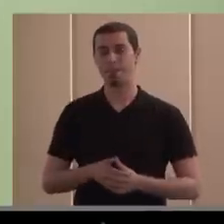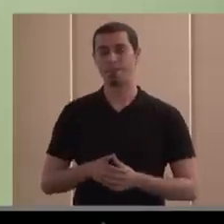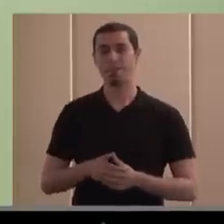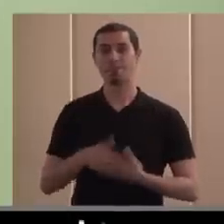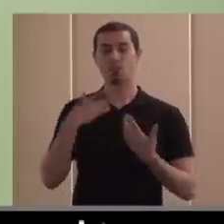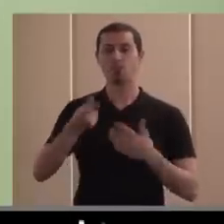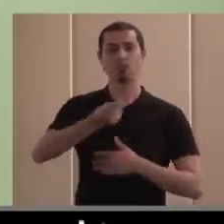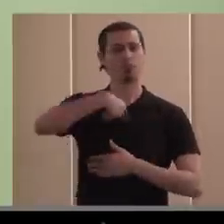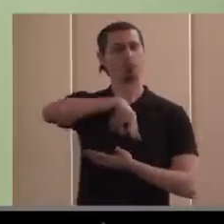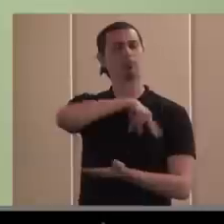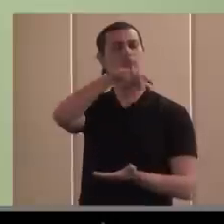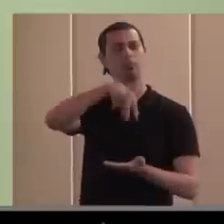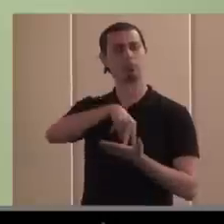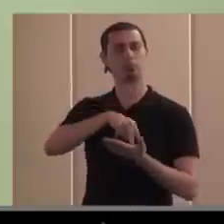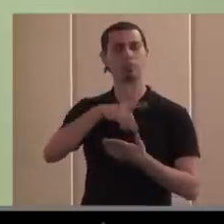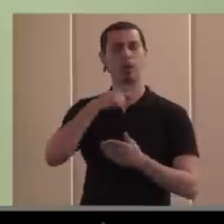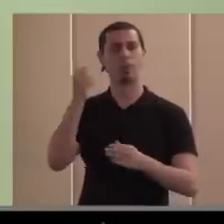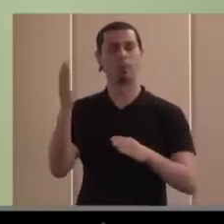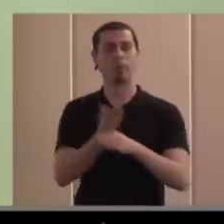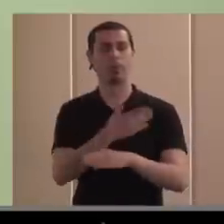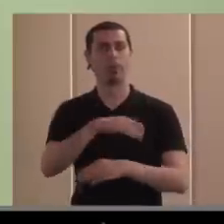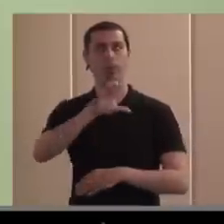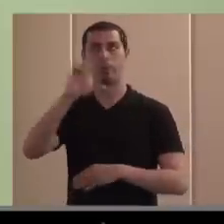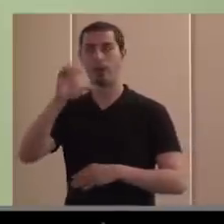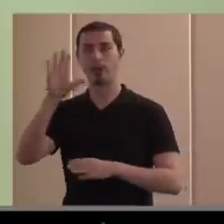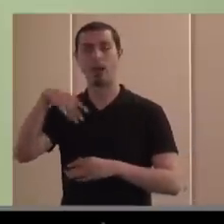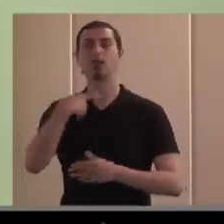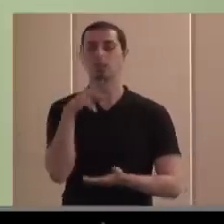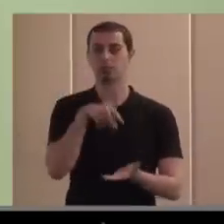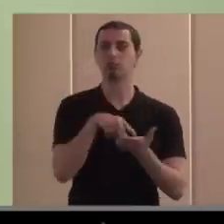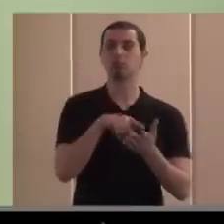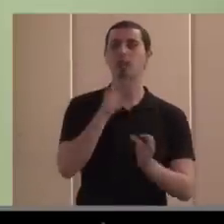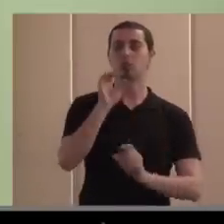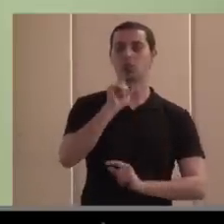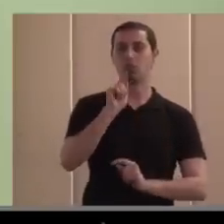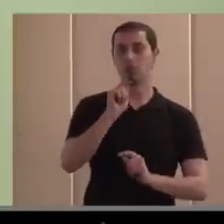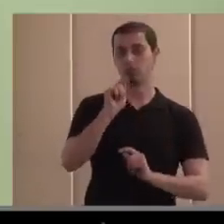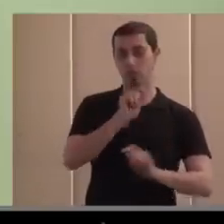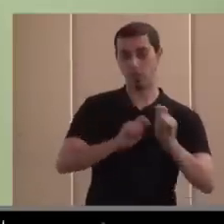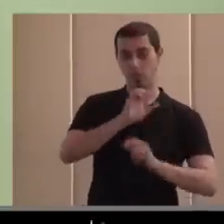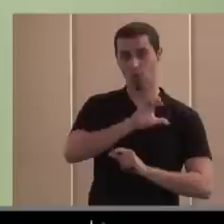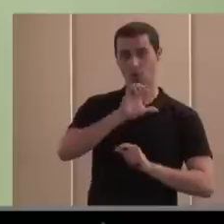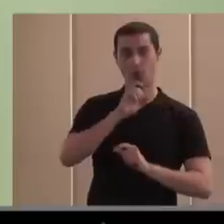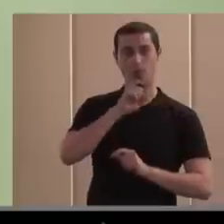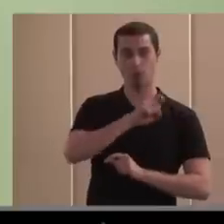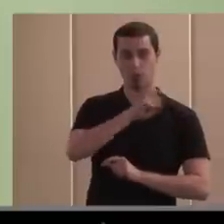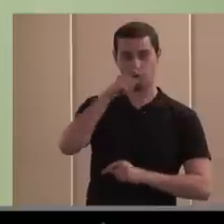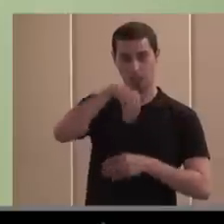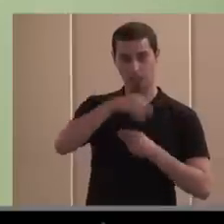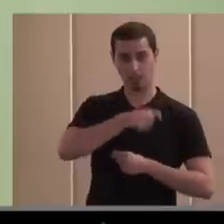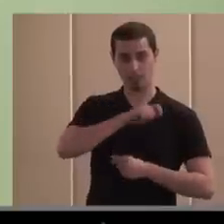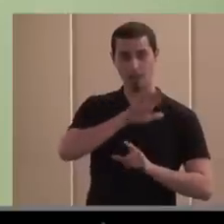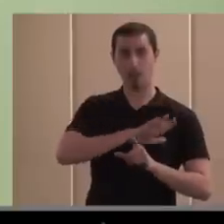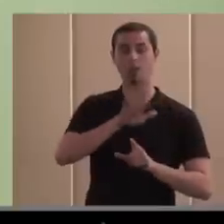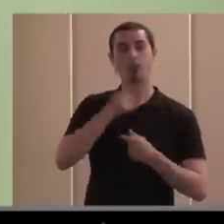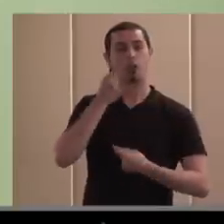estamos también en la sociedad perdón me he pasado a la esfera europea y se me olvidaba que estamos también en la Asociación Española de Fundaciones muy importante coordinando además